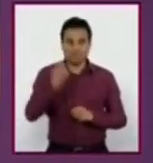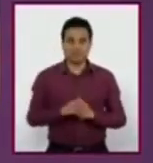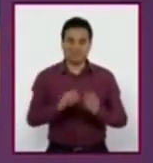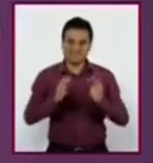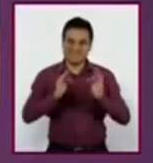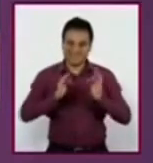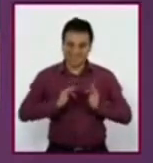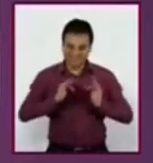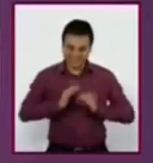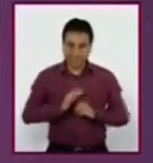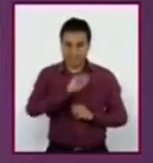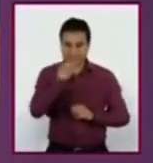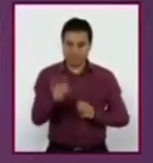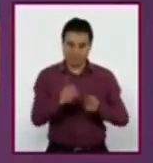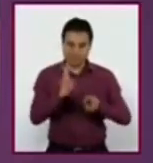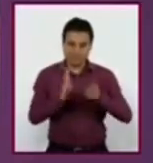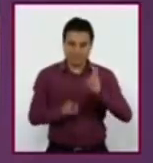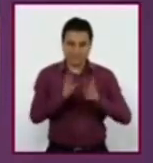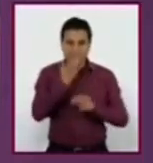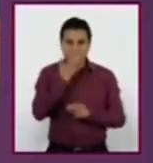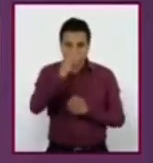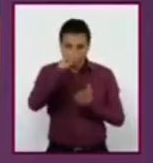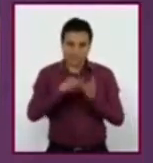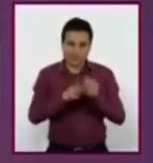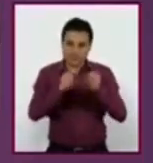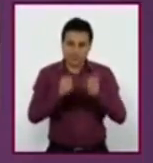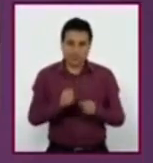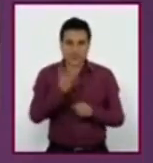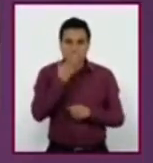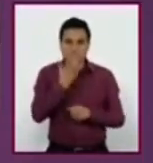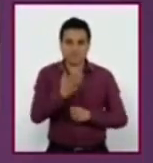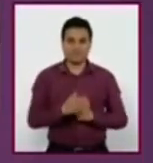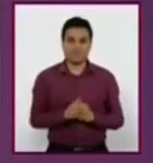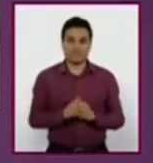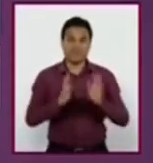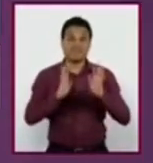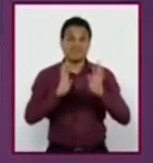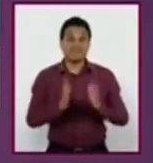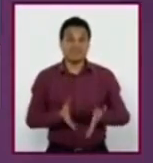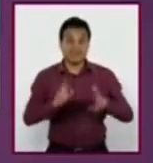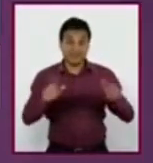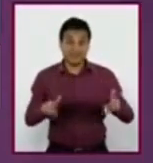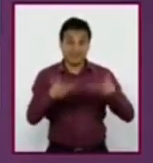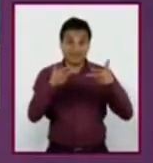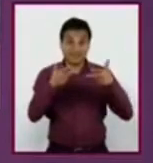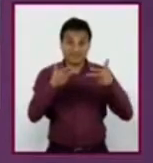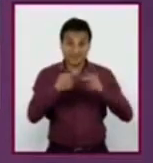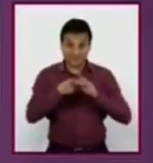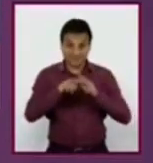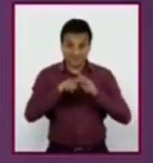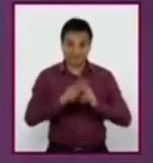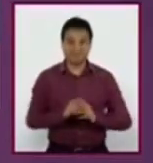Tranquilo, Diego. Ya encontraré de qué hablarle. Seguro que tendrá mucho en común. Es hora de hacer las videollamadas. Vayamos.